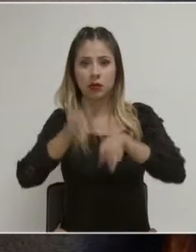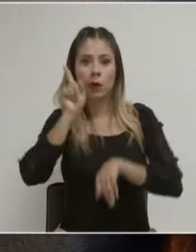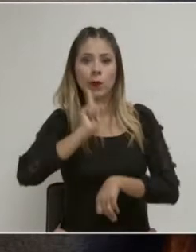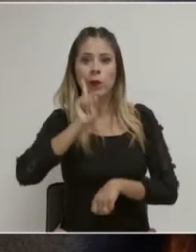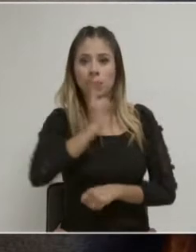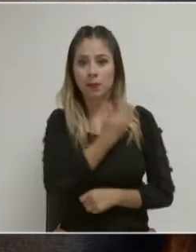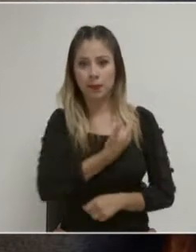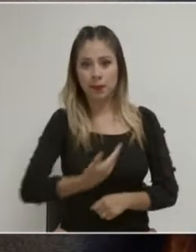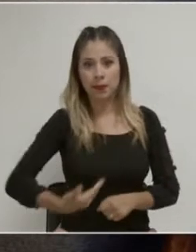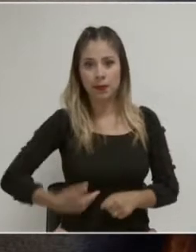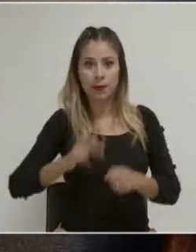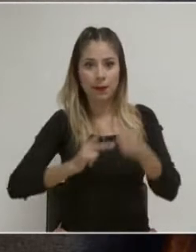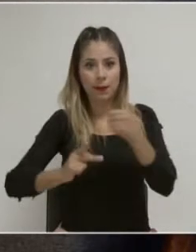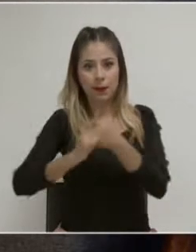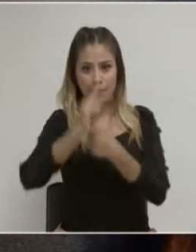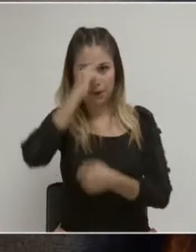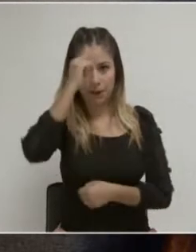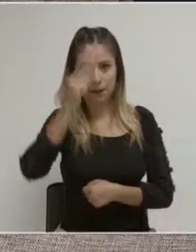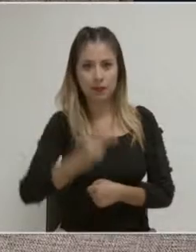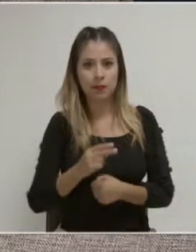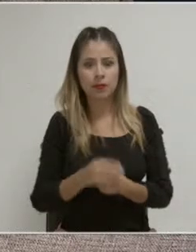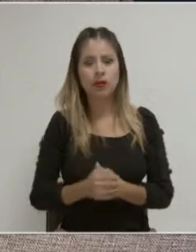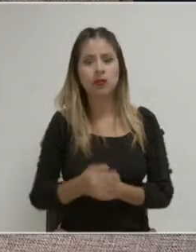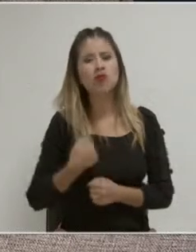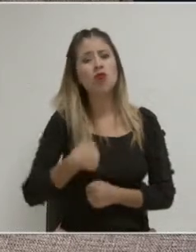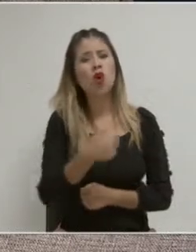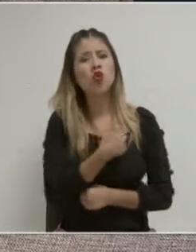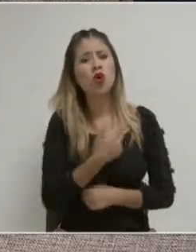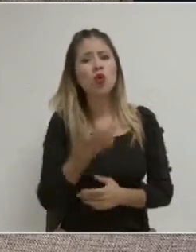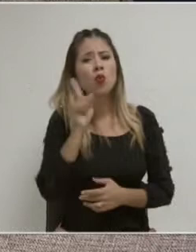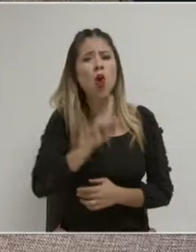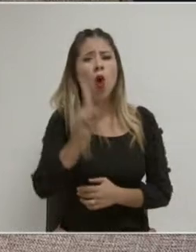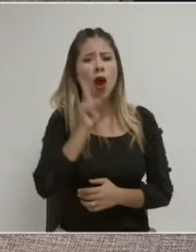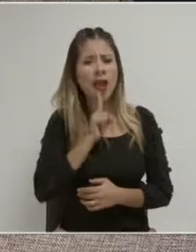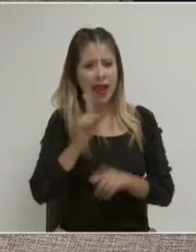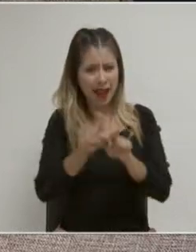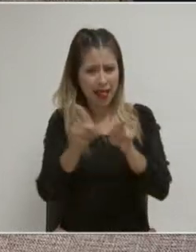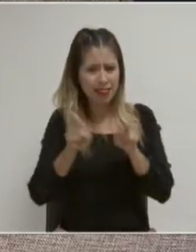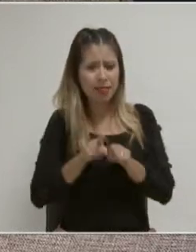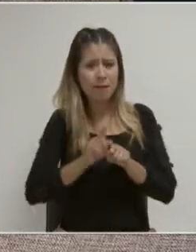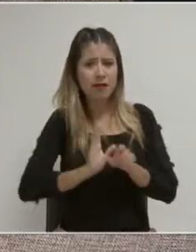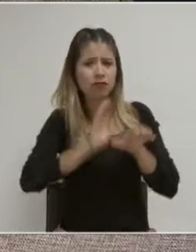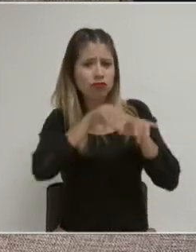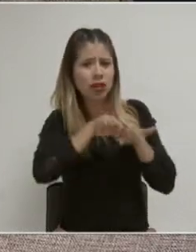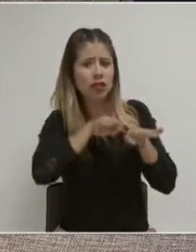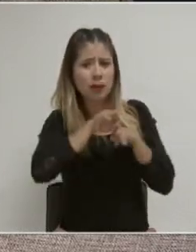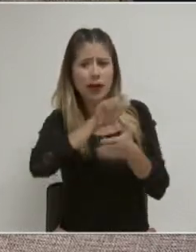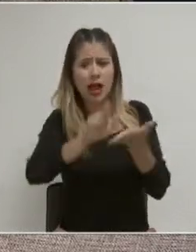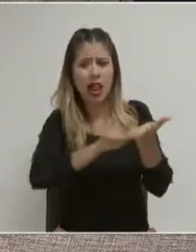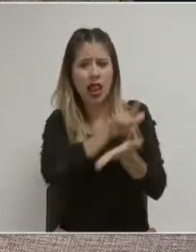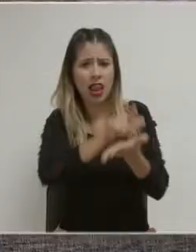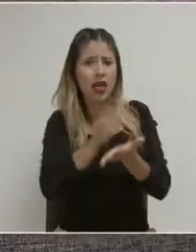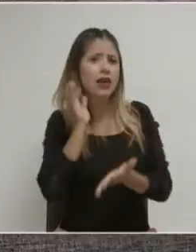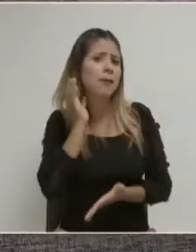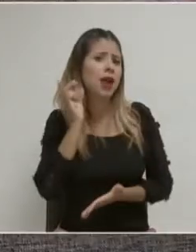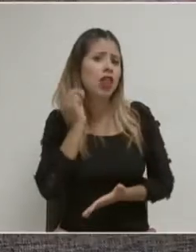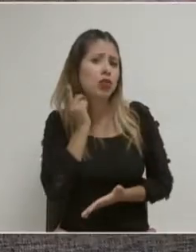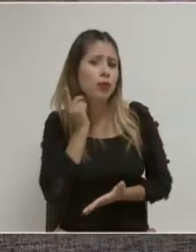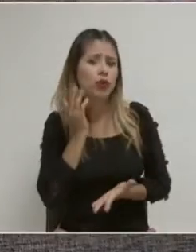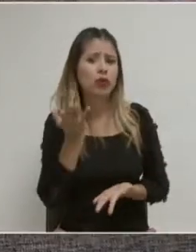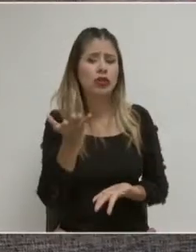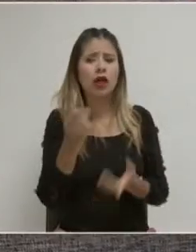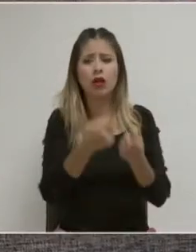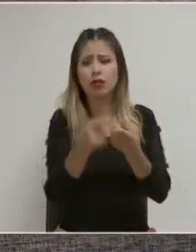municipales en el país. ¿Y cuánta presencia tenemos, por ejemplo, en el legislativo, tanto en el Senado como en la Cámara de Diputados? Pues tenemos